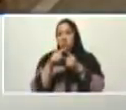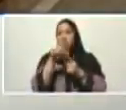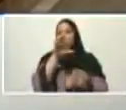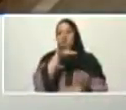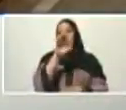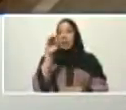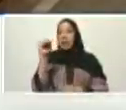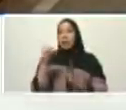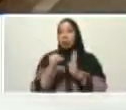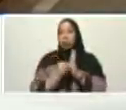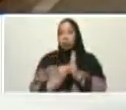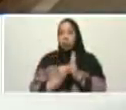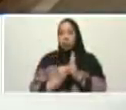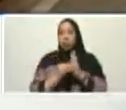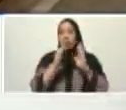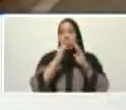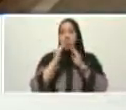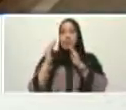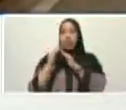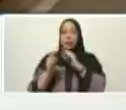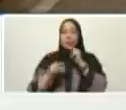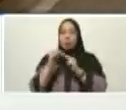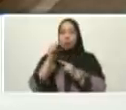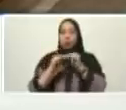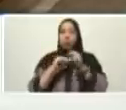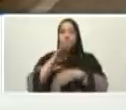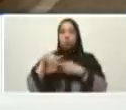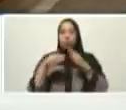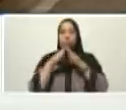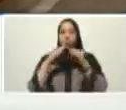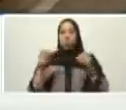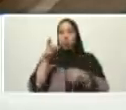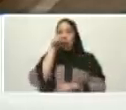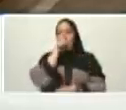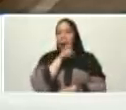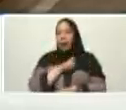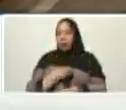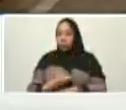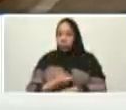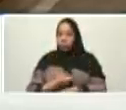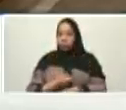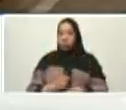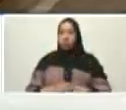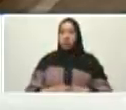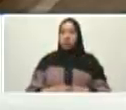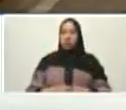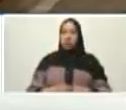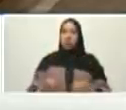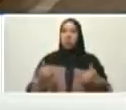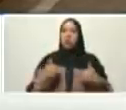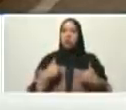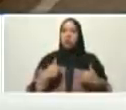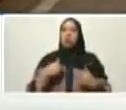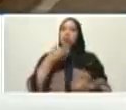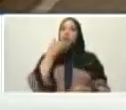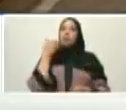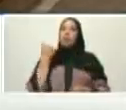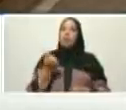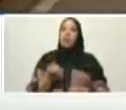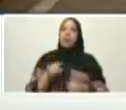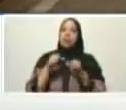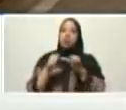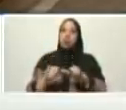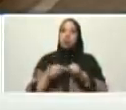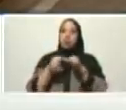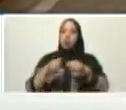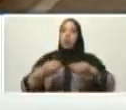500 mil viviendas avanzar que el poder popular cada vez más sea dueño de su terreno cada vez más construya